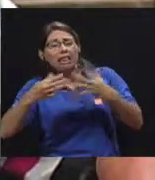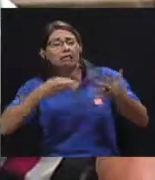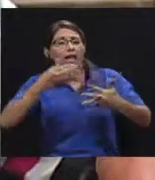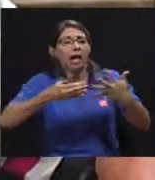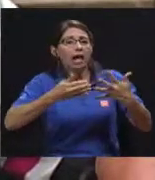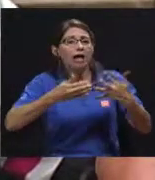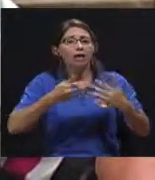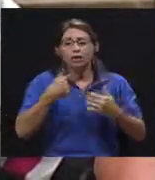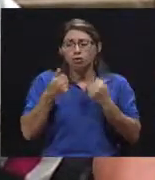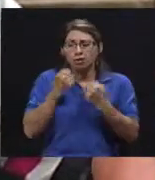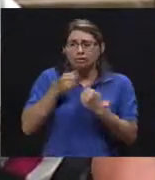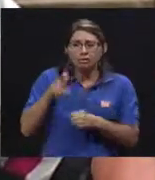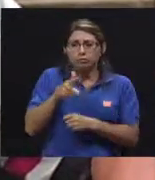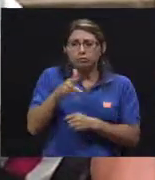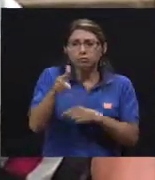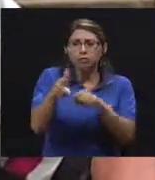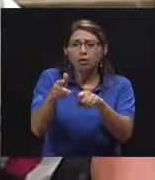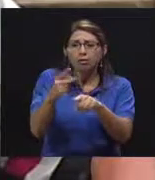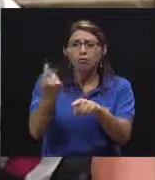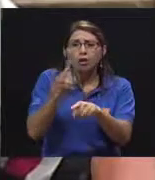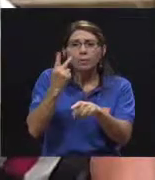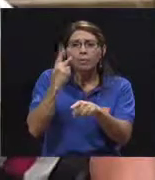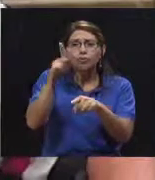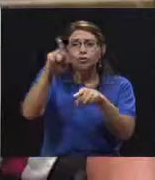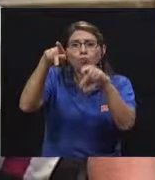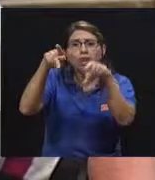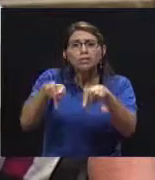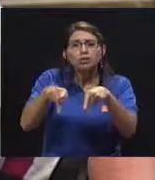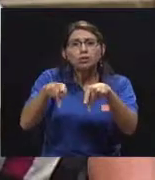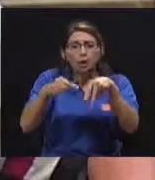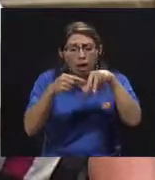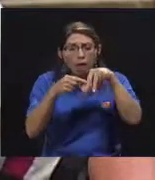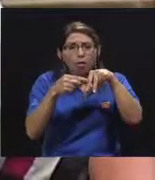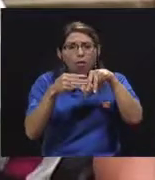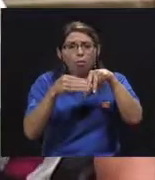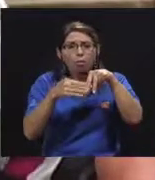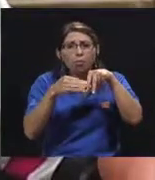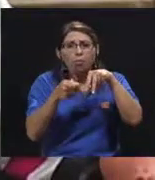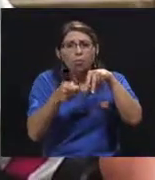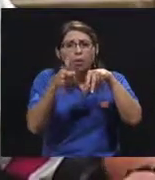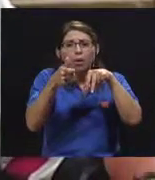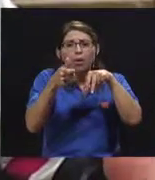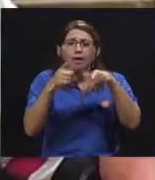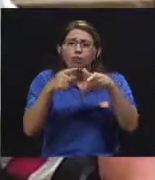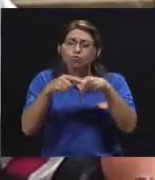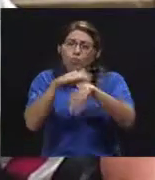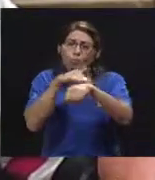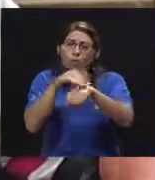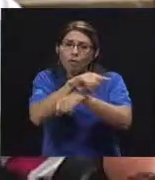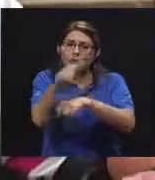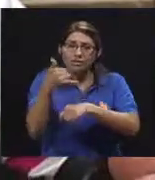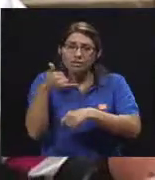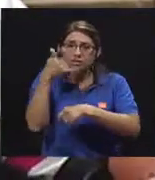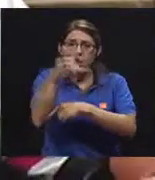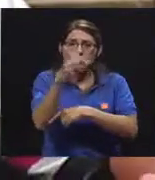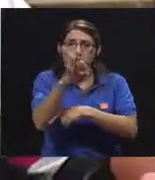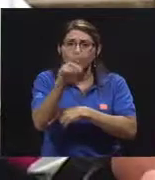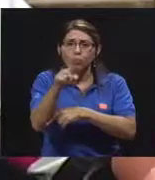escoriación o un raspón, lo que normalmente conocemos, en la rodilla, por ejemplo. Entonces, que sean lo más verazes y lo más